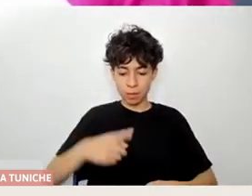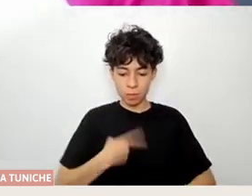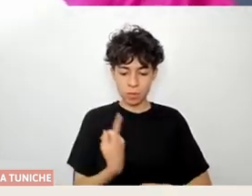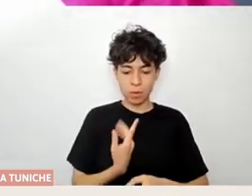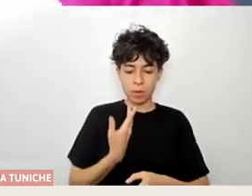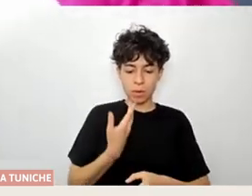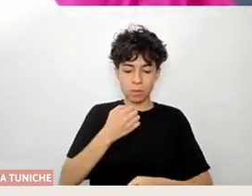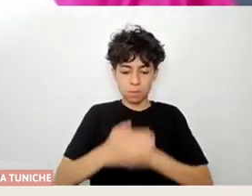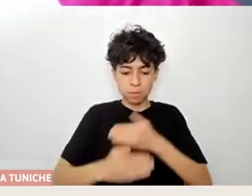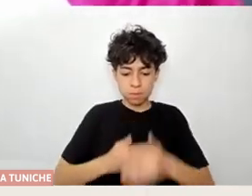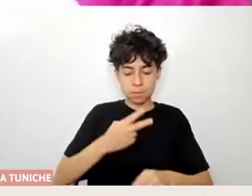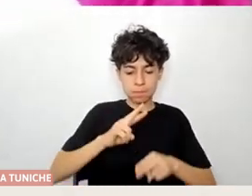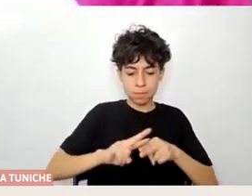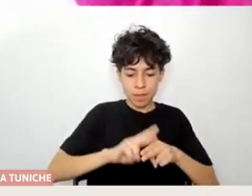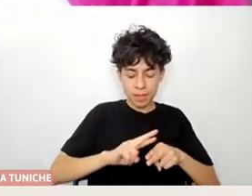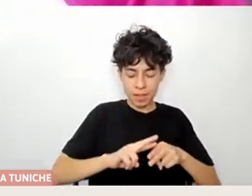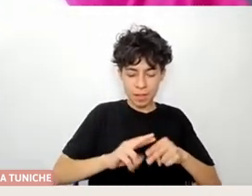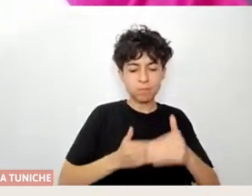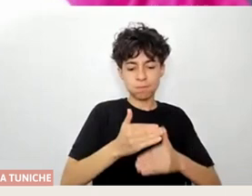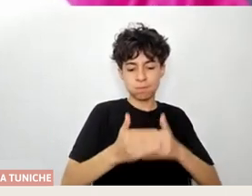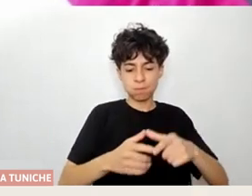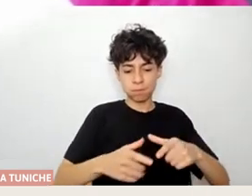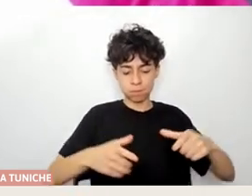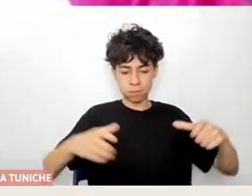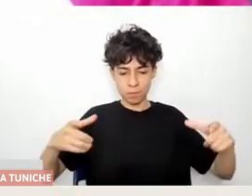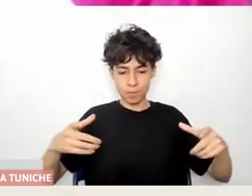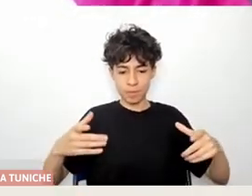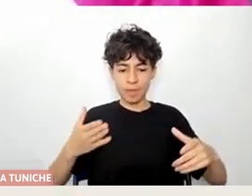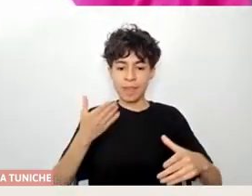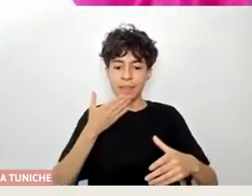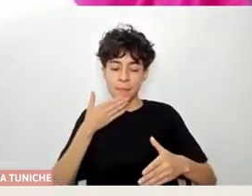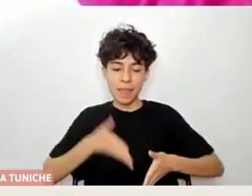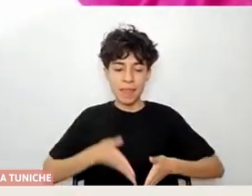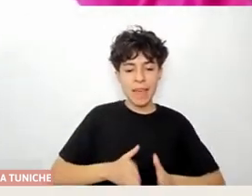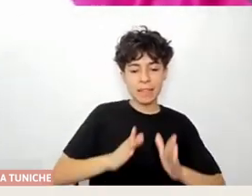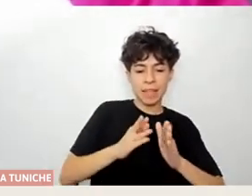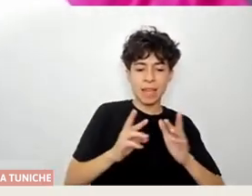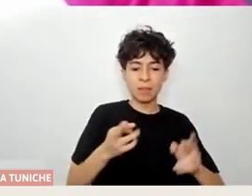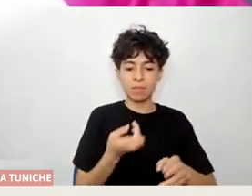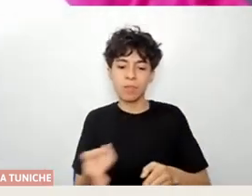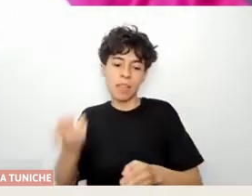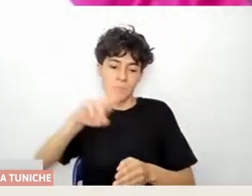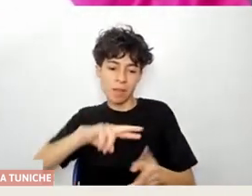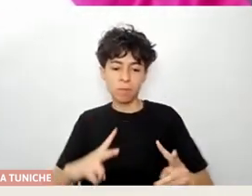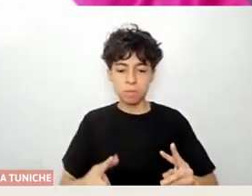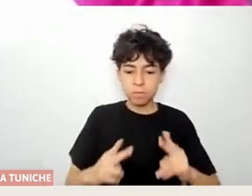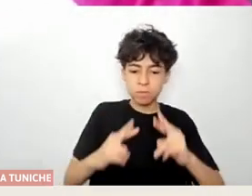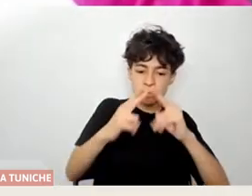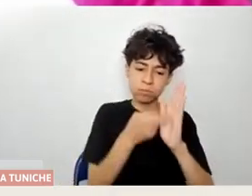en la responsable experimentación, nacer y hacer, renacer y volver a hacer,